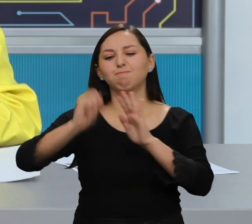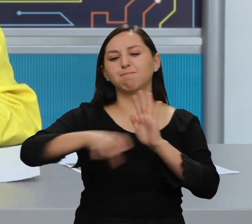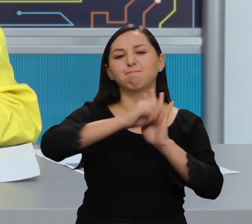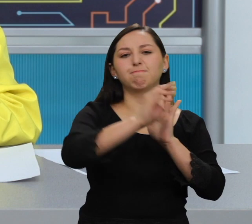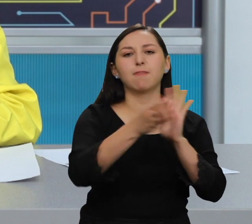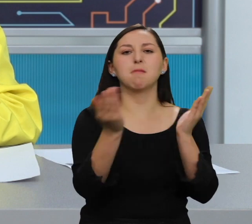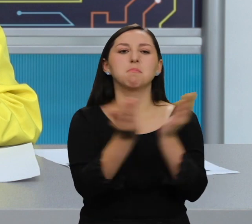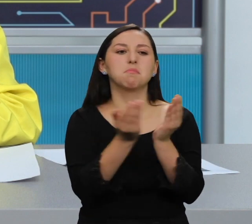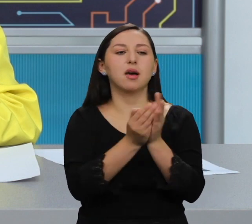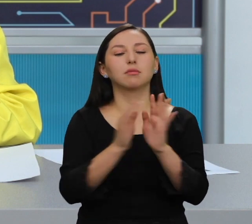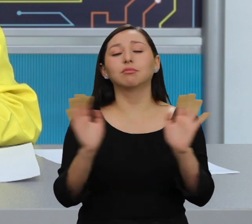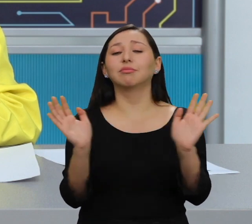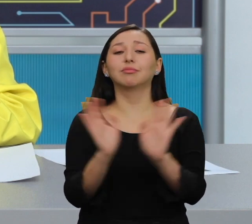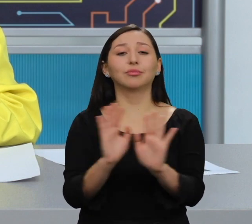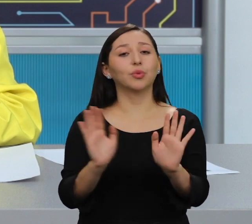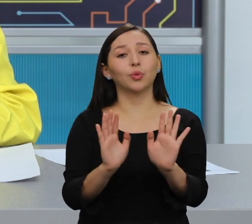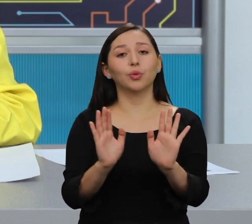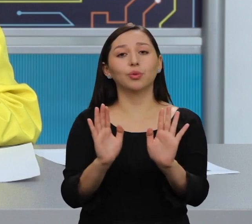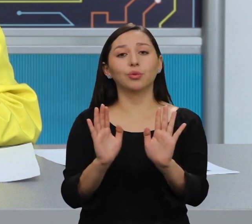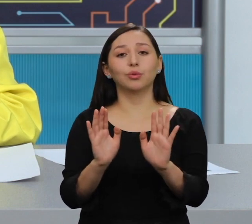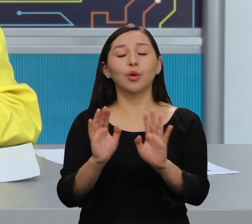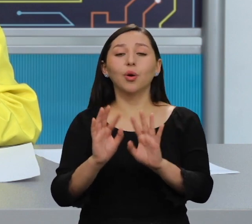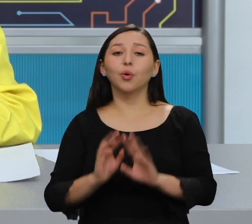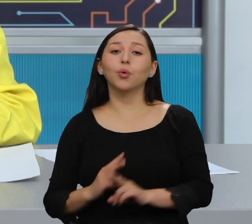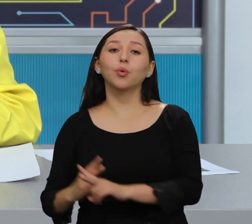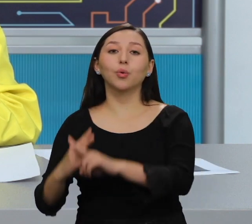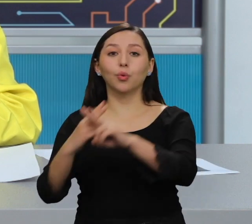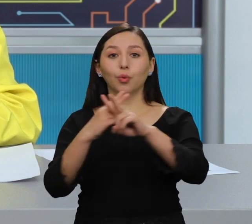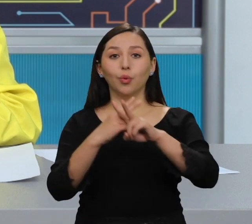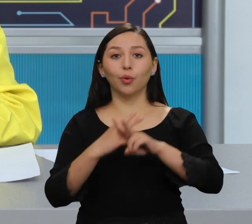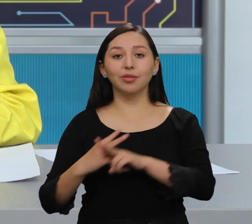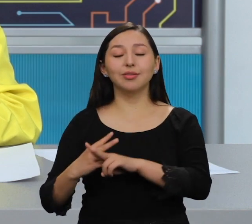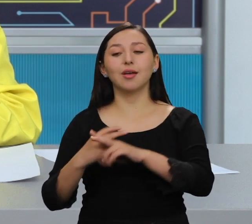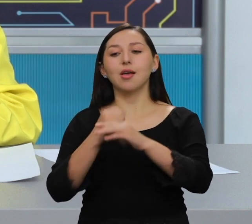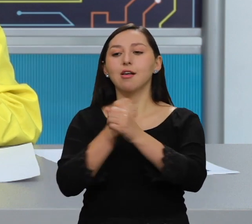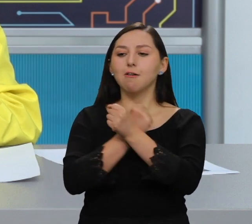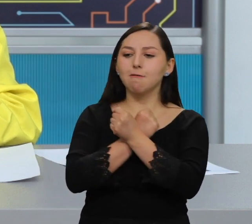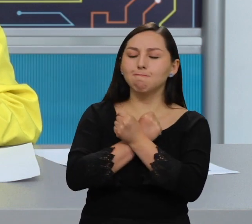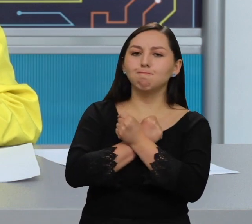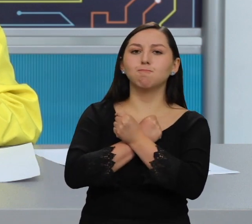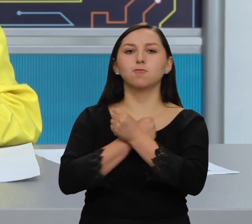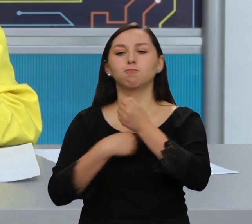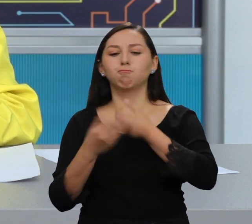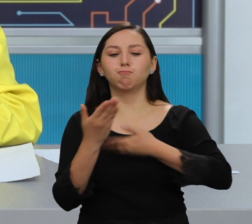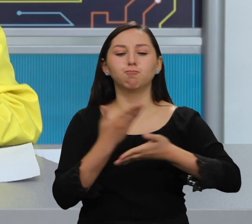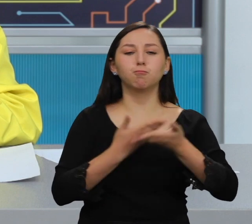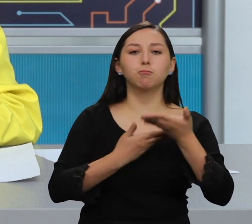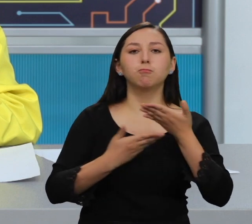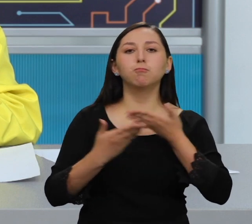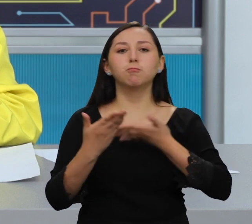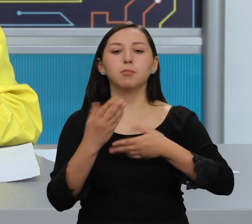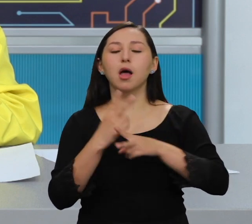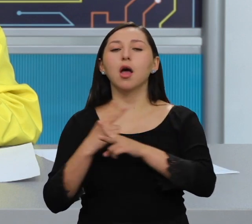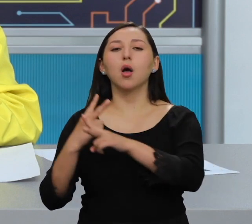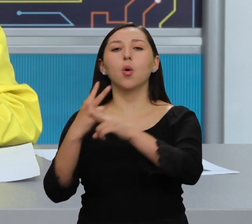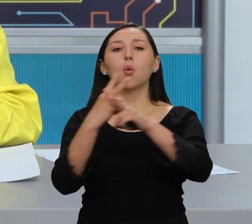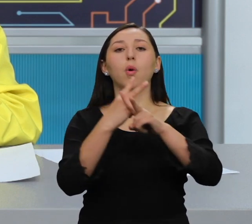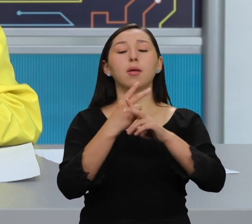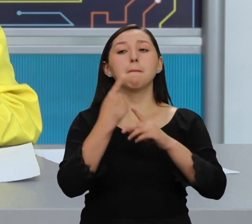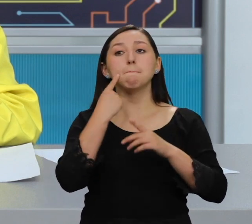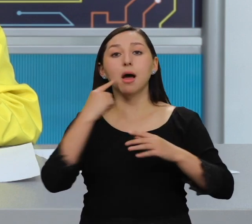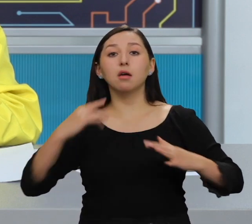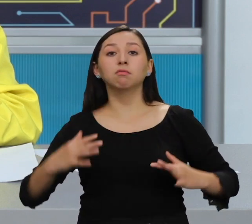animales Porque aparte de quitar hábitats de los árboles También nos quita